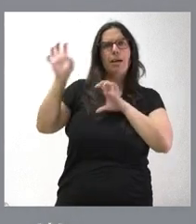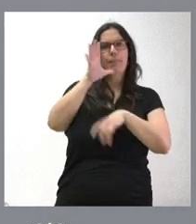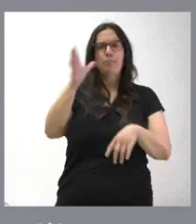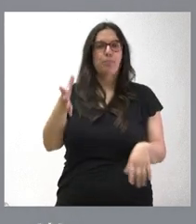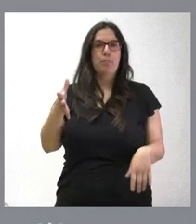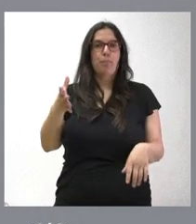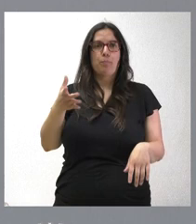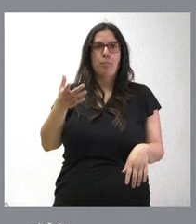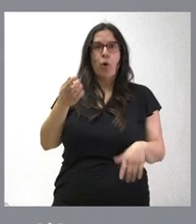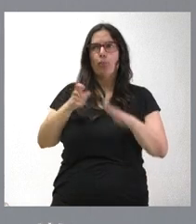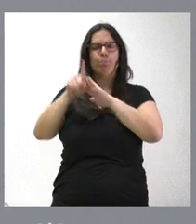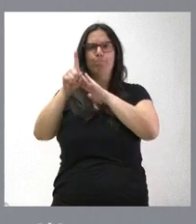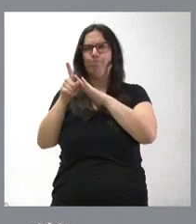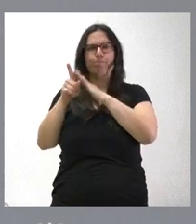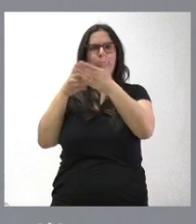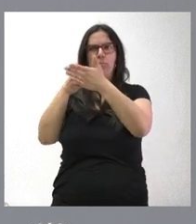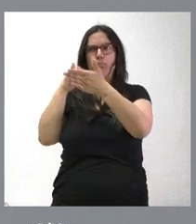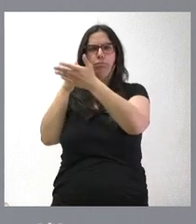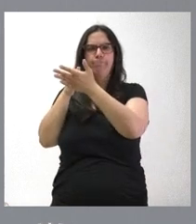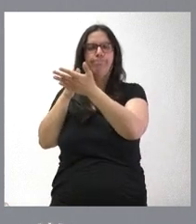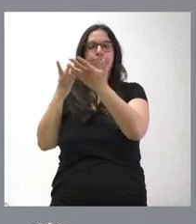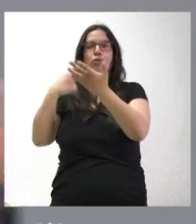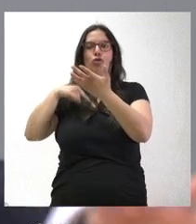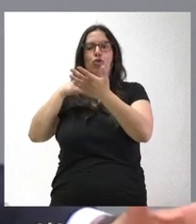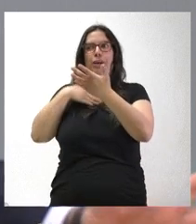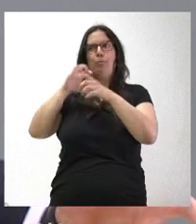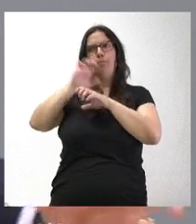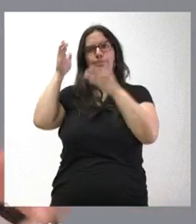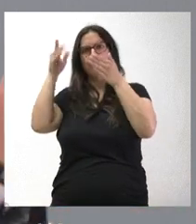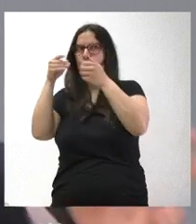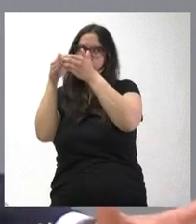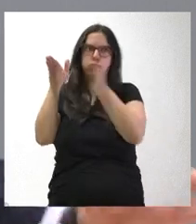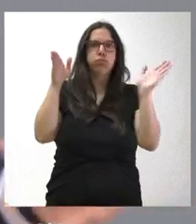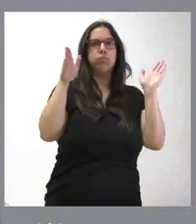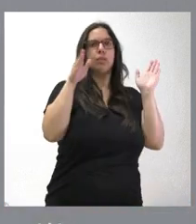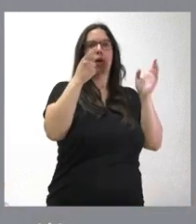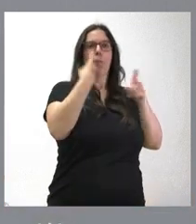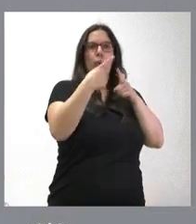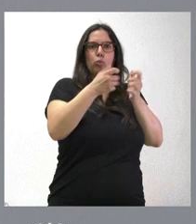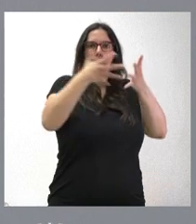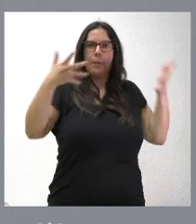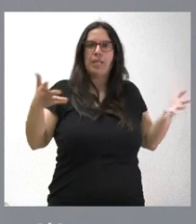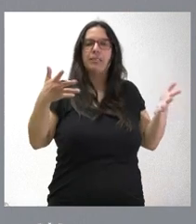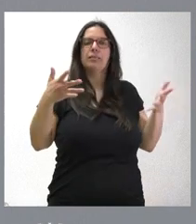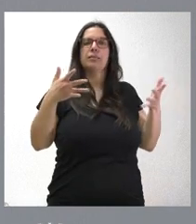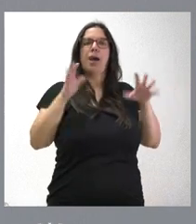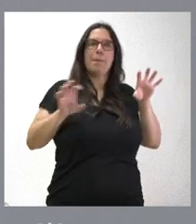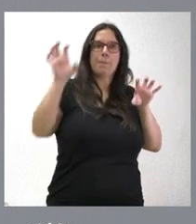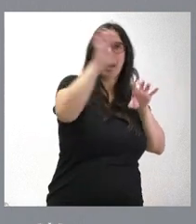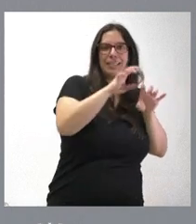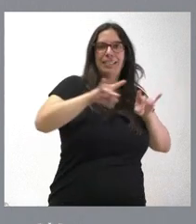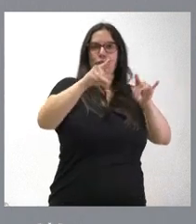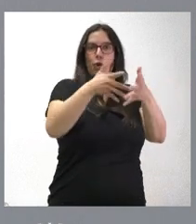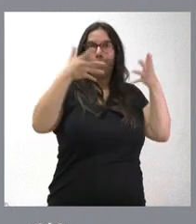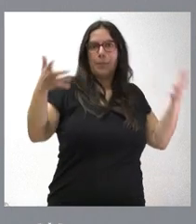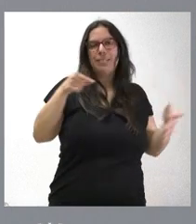nivel de crecimiento o incluso recesión, y nuestro objetivo es abrir mercados internacionales a más productos y a más territorios.